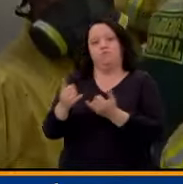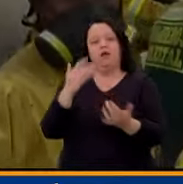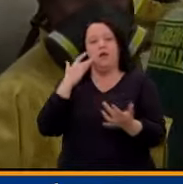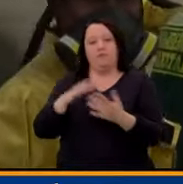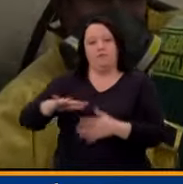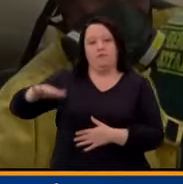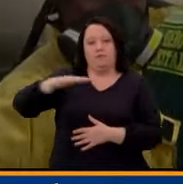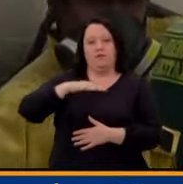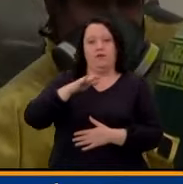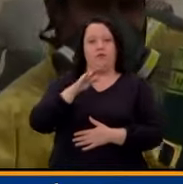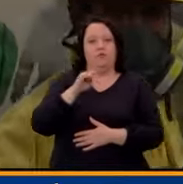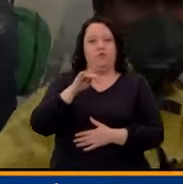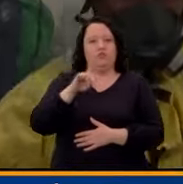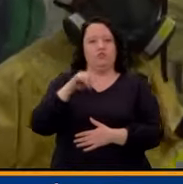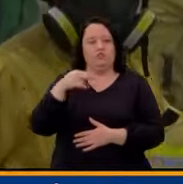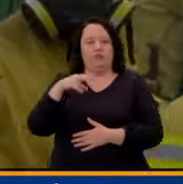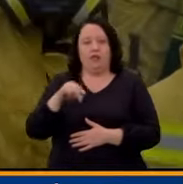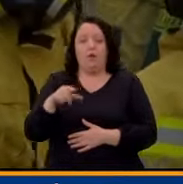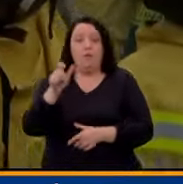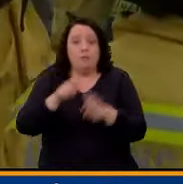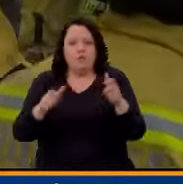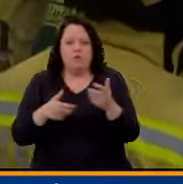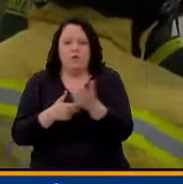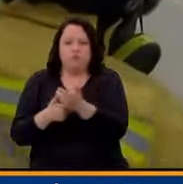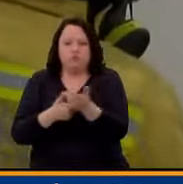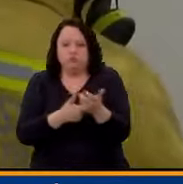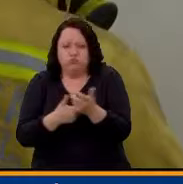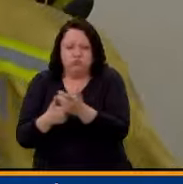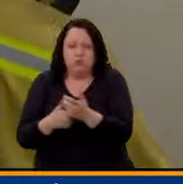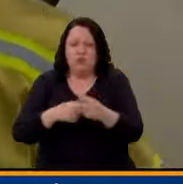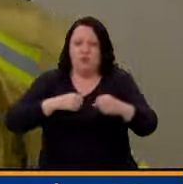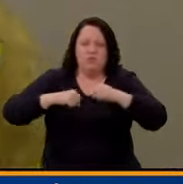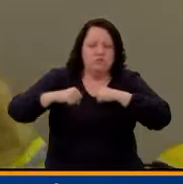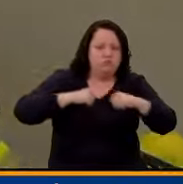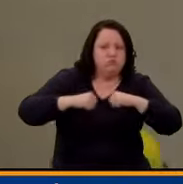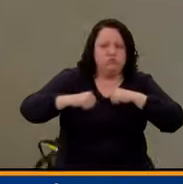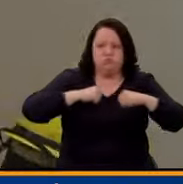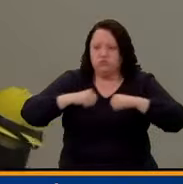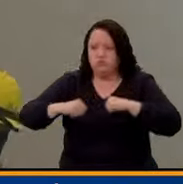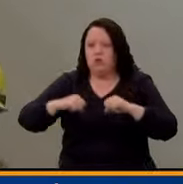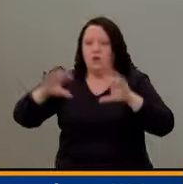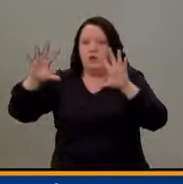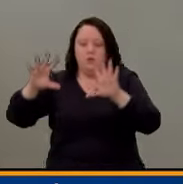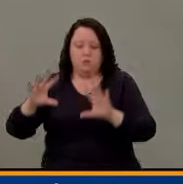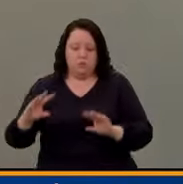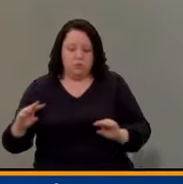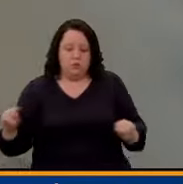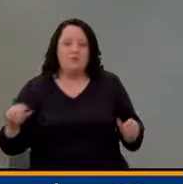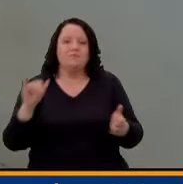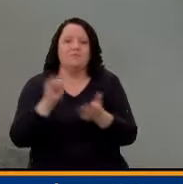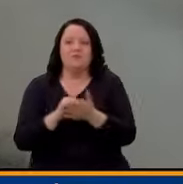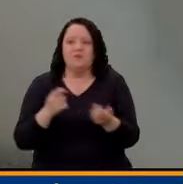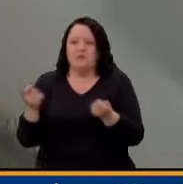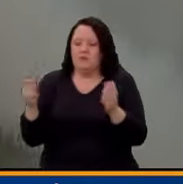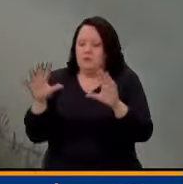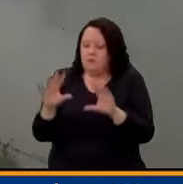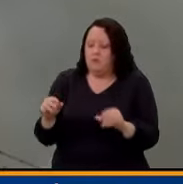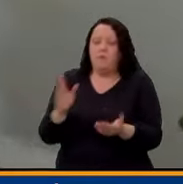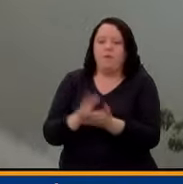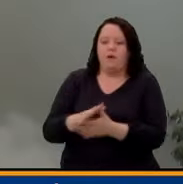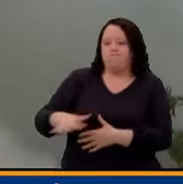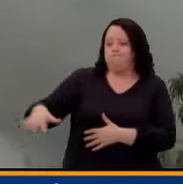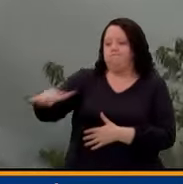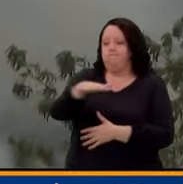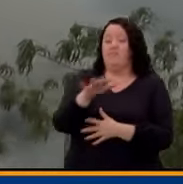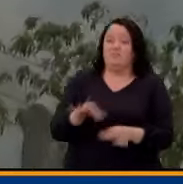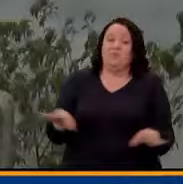Mondoñedo, donde continúan los bomberos tratando de apagar este incendio forestal que se presenta en este importante